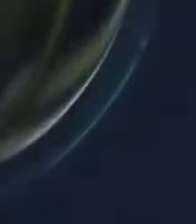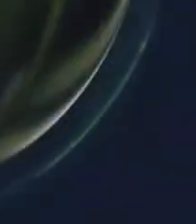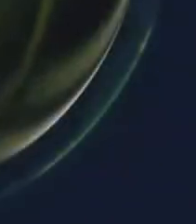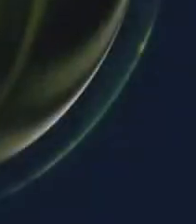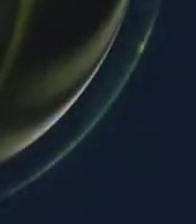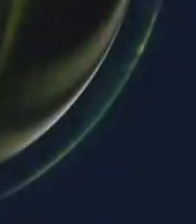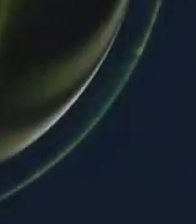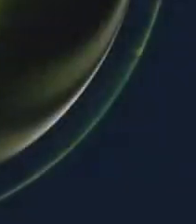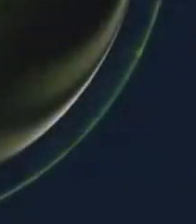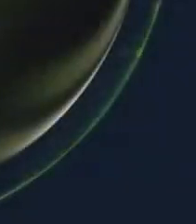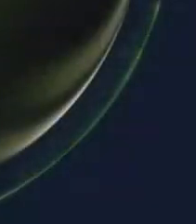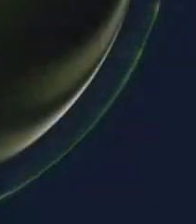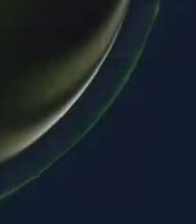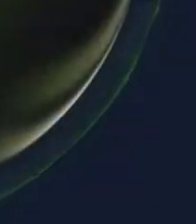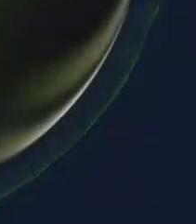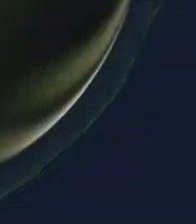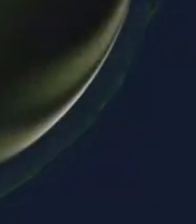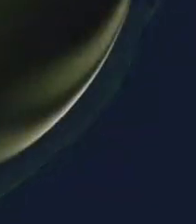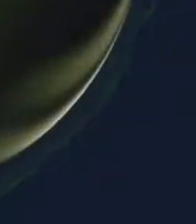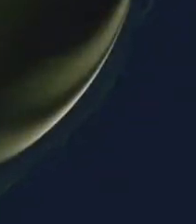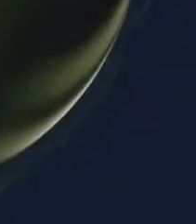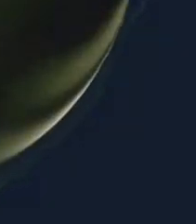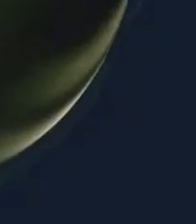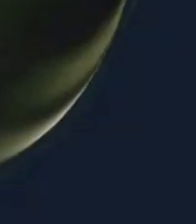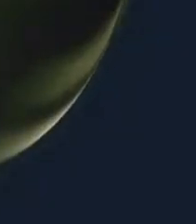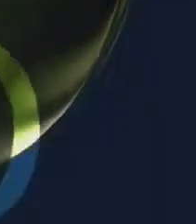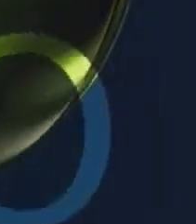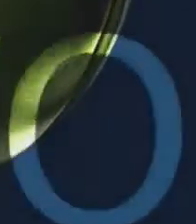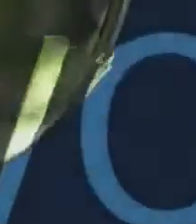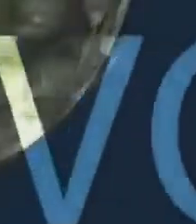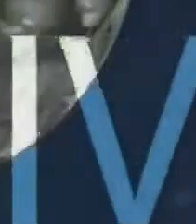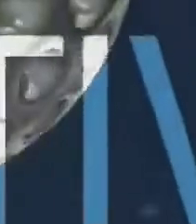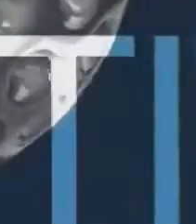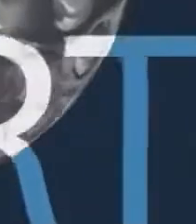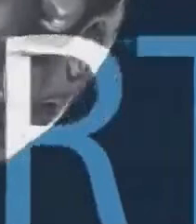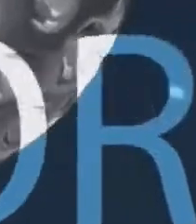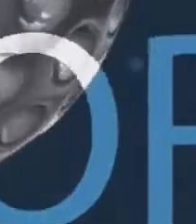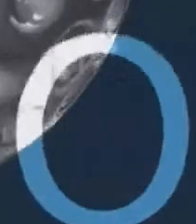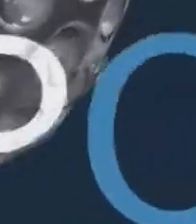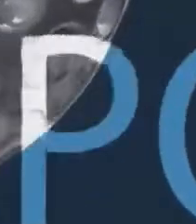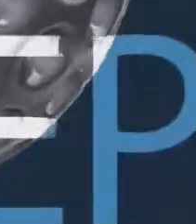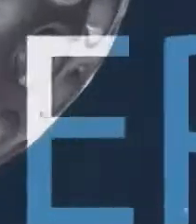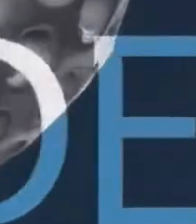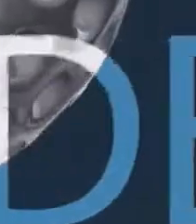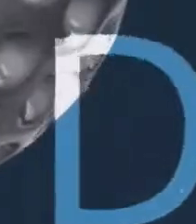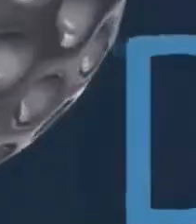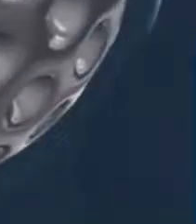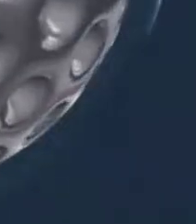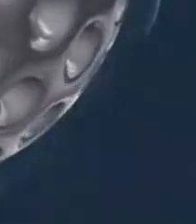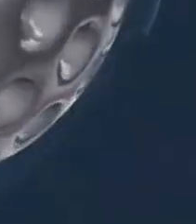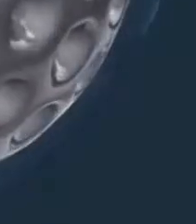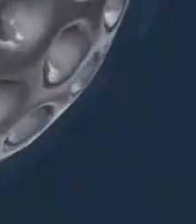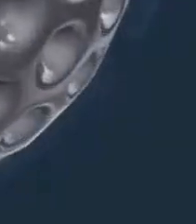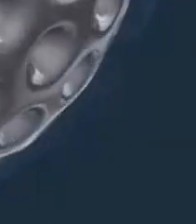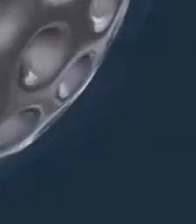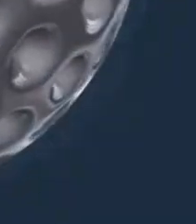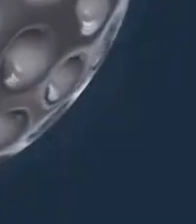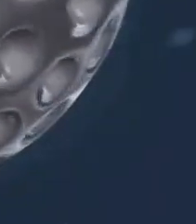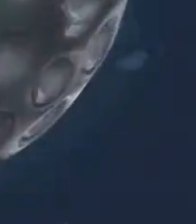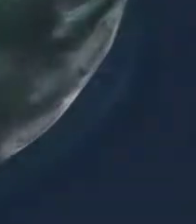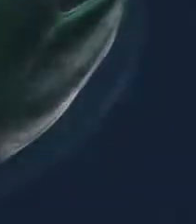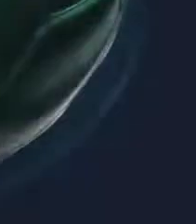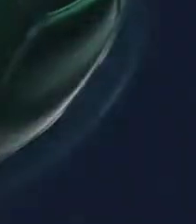En este evento En Japón Logro excepcional Récord nacional Y sin duda Una figura